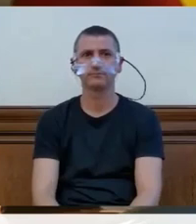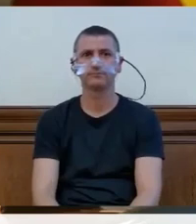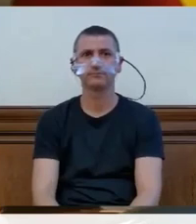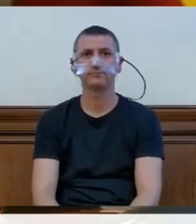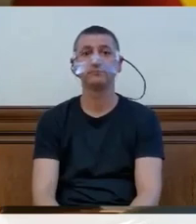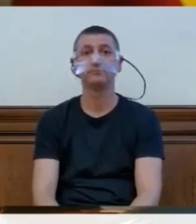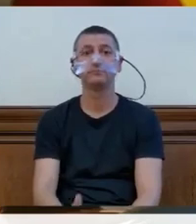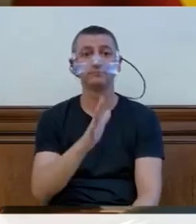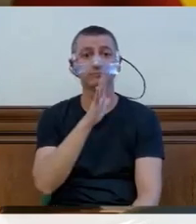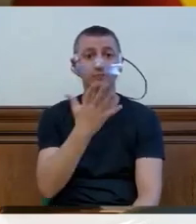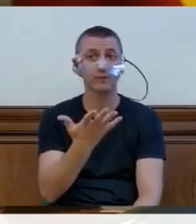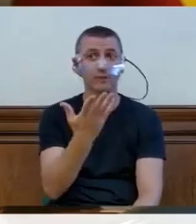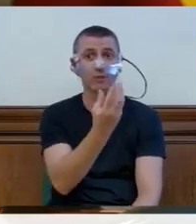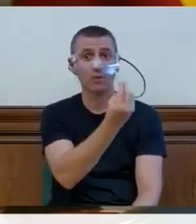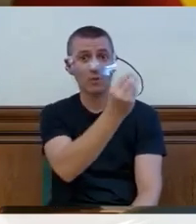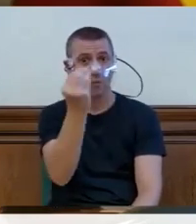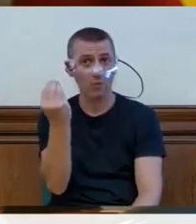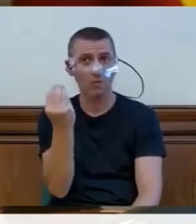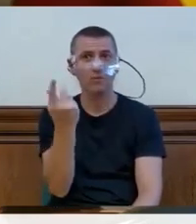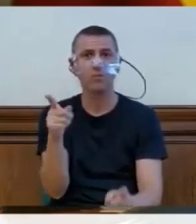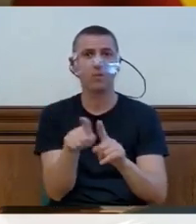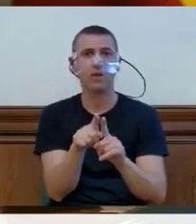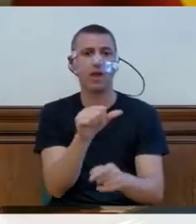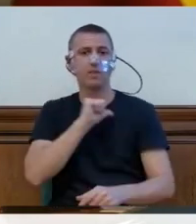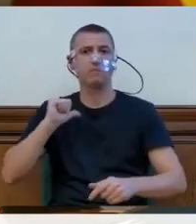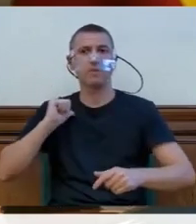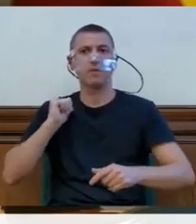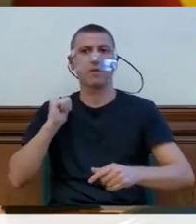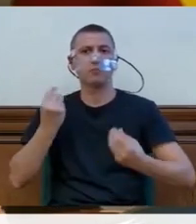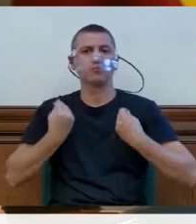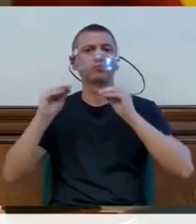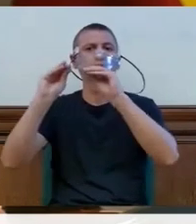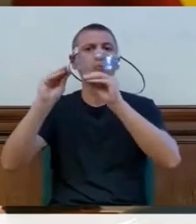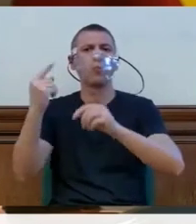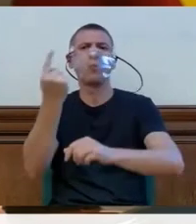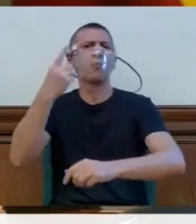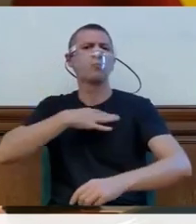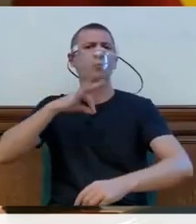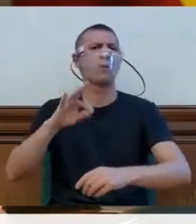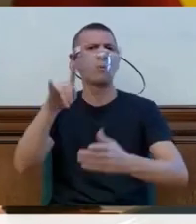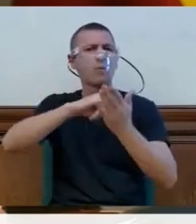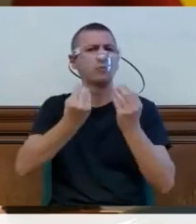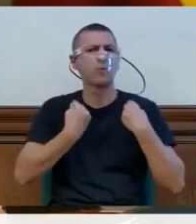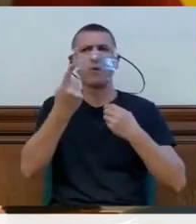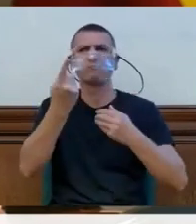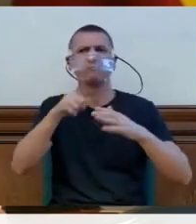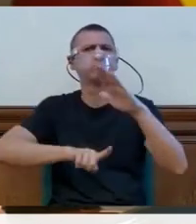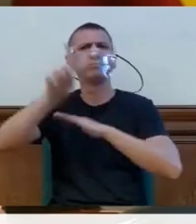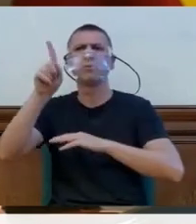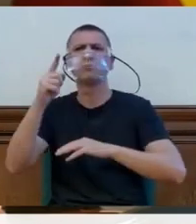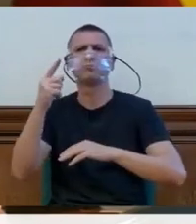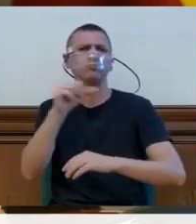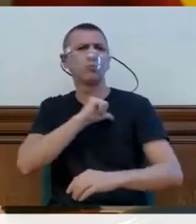La gente joven no se pueda independizar, que no puedan comenzar su proyecto de vida, que no puedan acceder a un